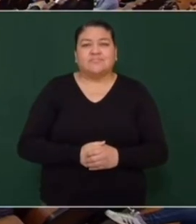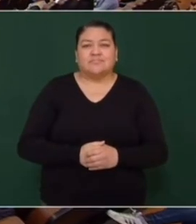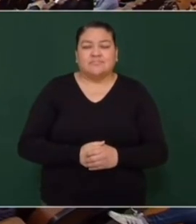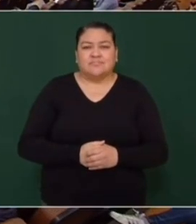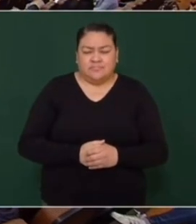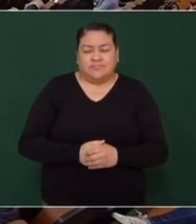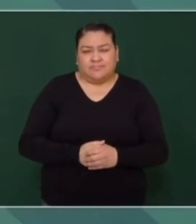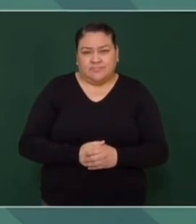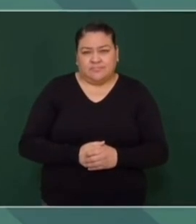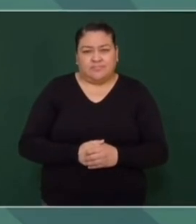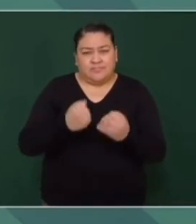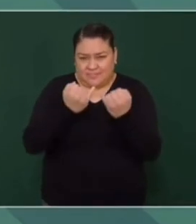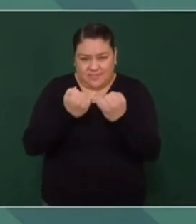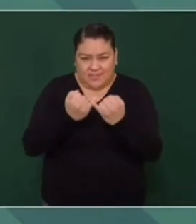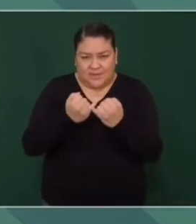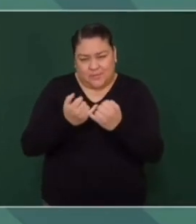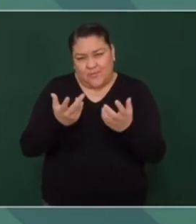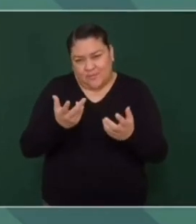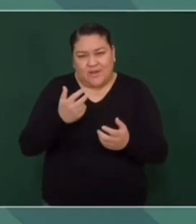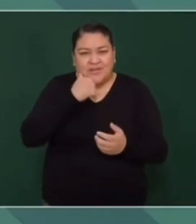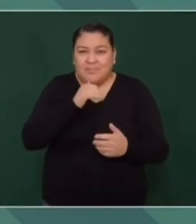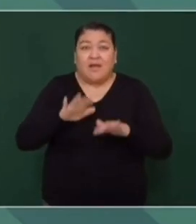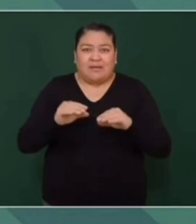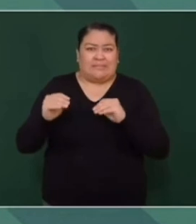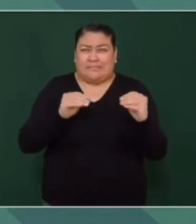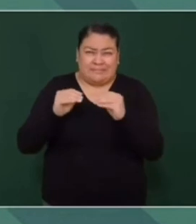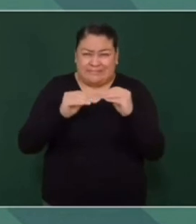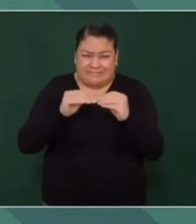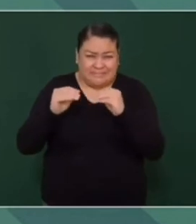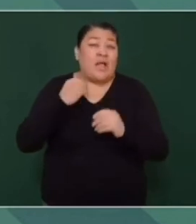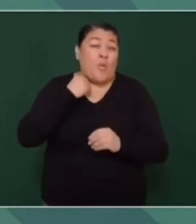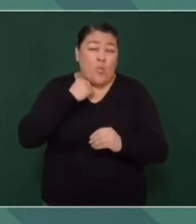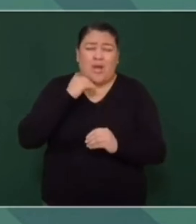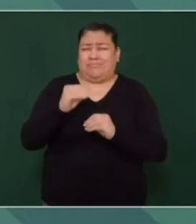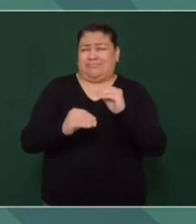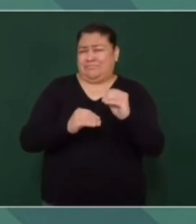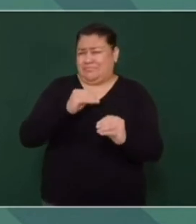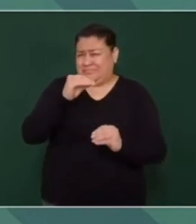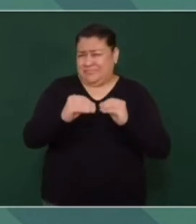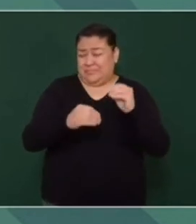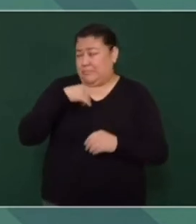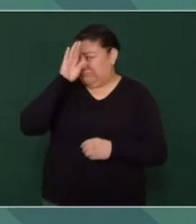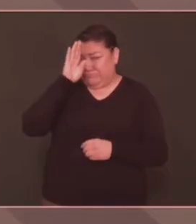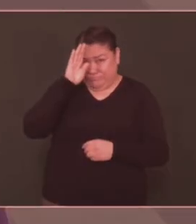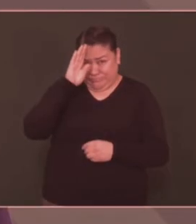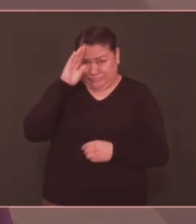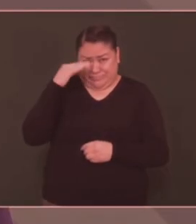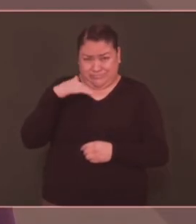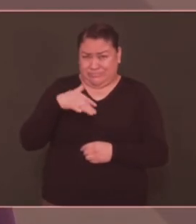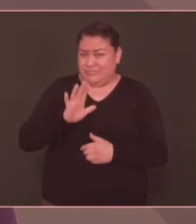Y con todo respeto también, cuando hay pleito de abogados, son pleitos, qué bárbaro.